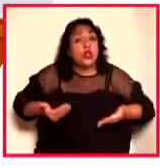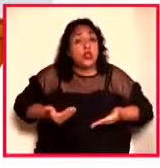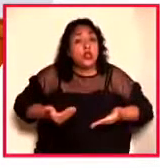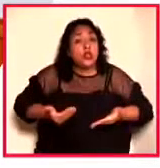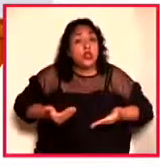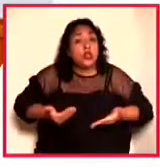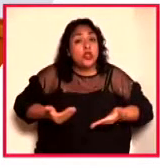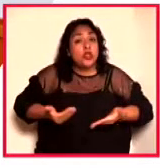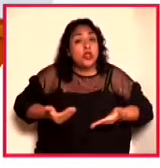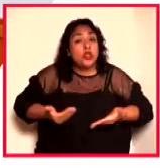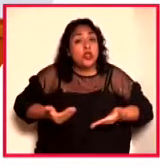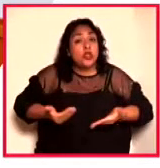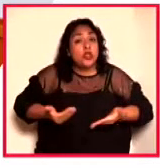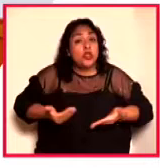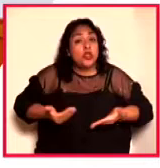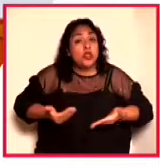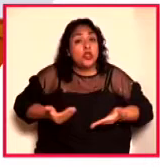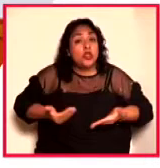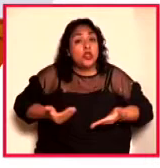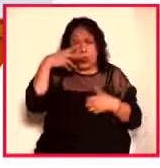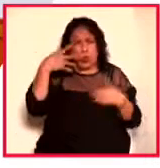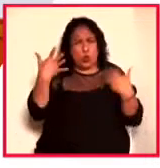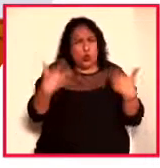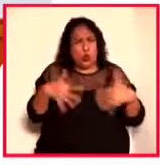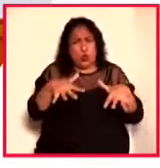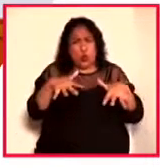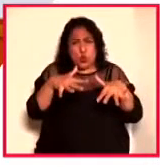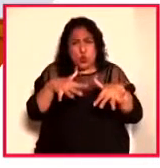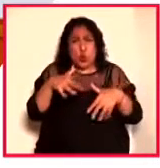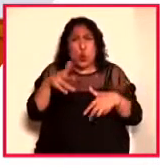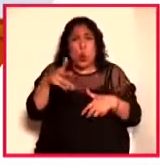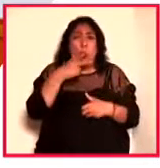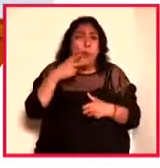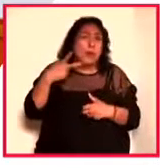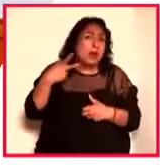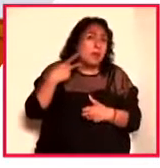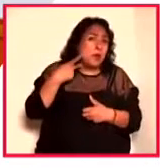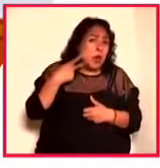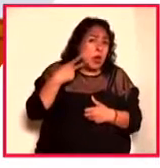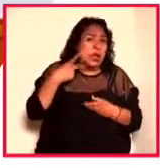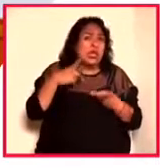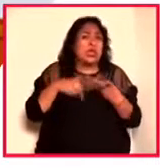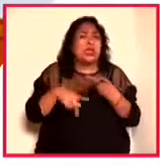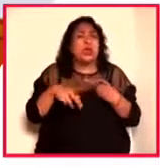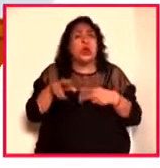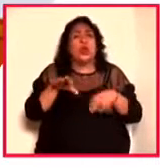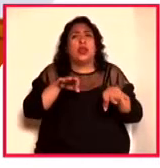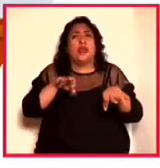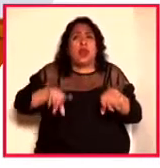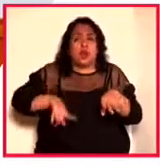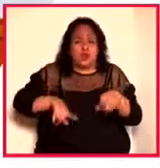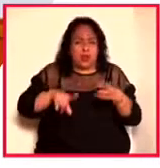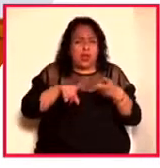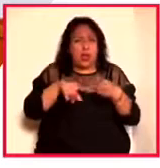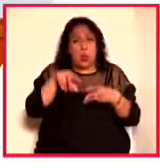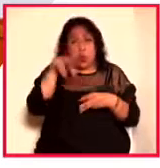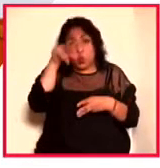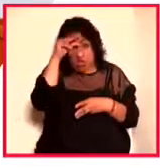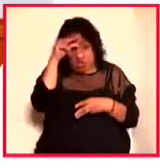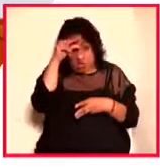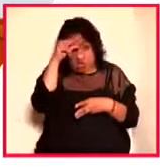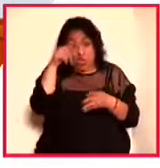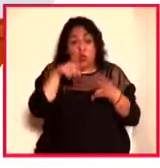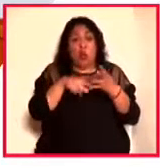Jesús Reyes Herodes, político, funcionario, intelectual, yo diría historiador, pero también